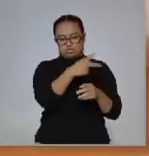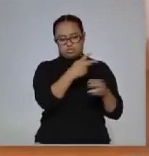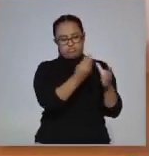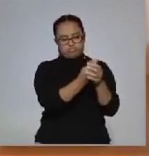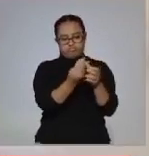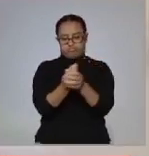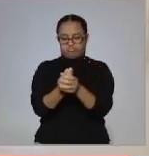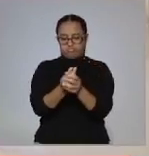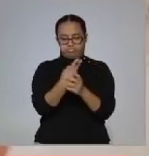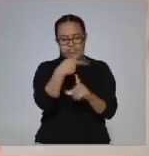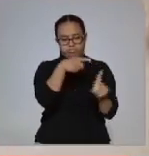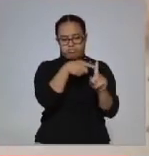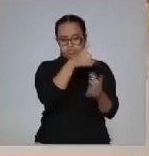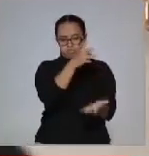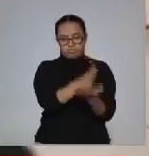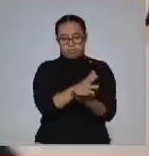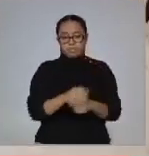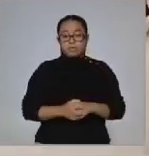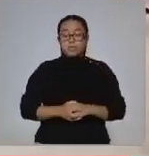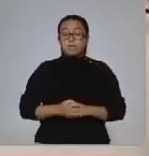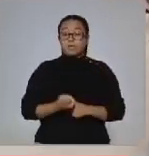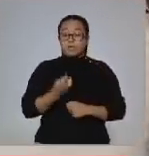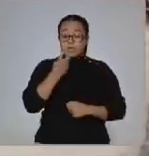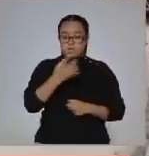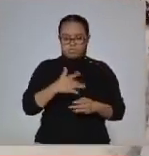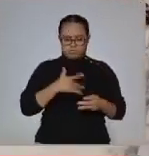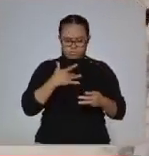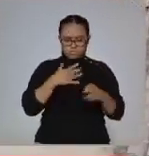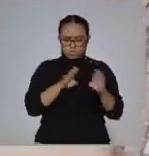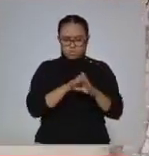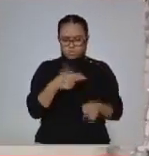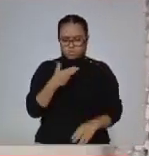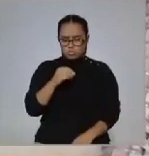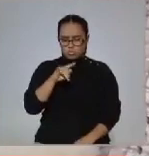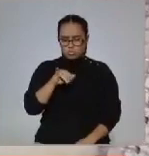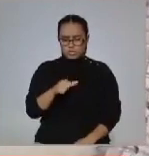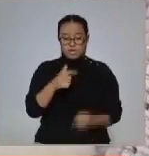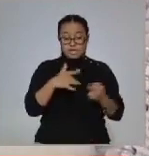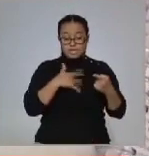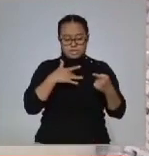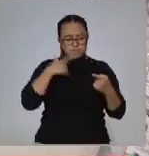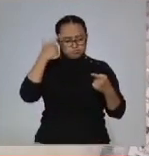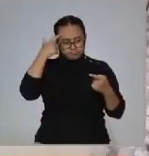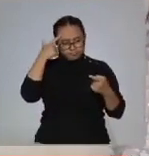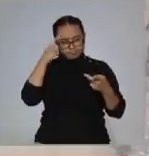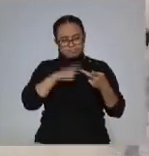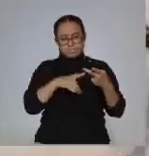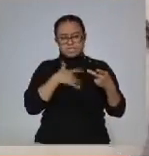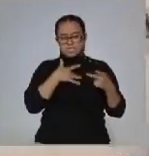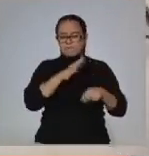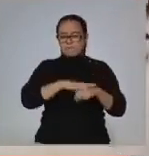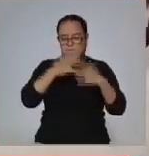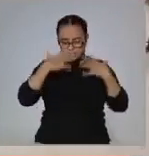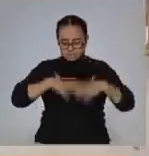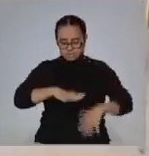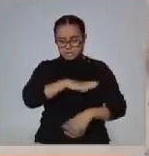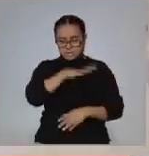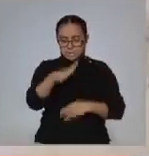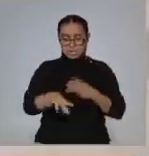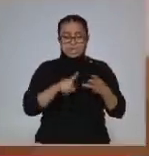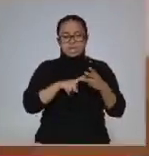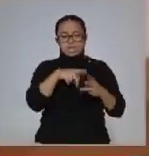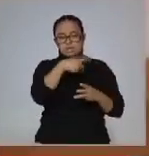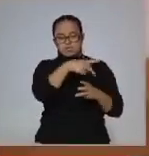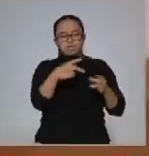Particulares. Entonces, la jerarquización sintomática de la homeopatía, síntomas mentales, síntomas generales y síntomas